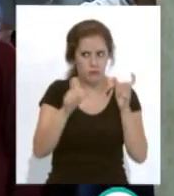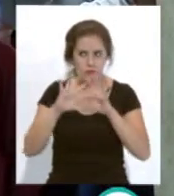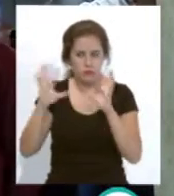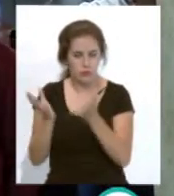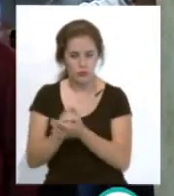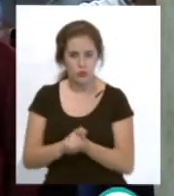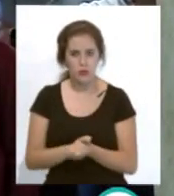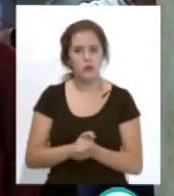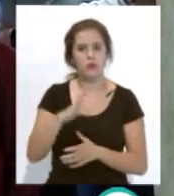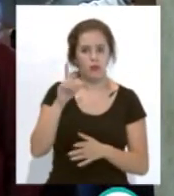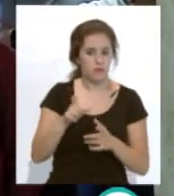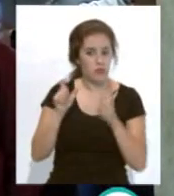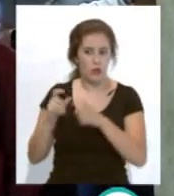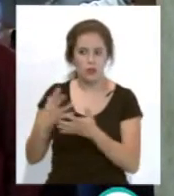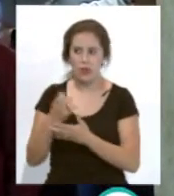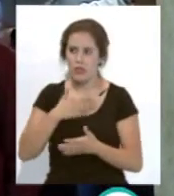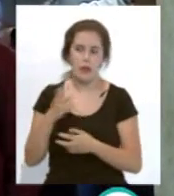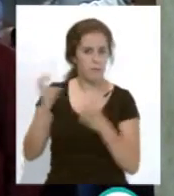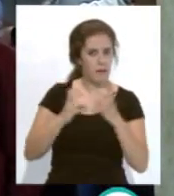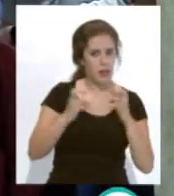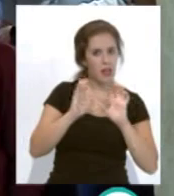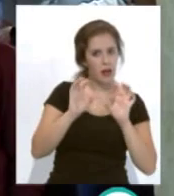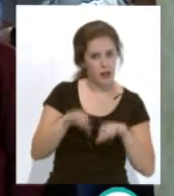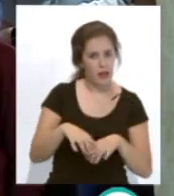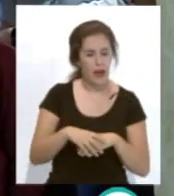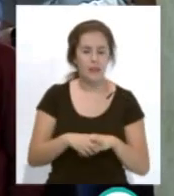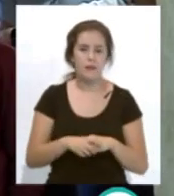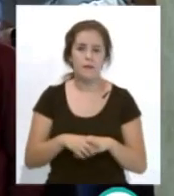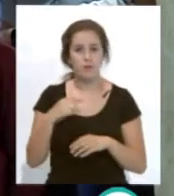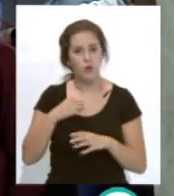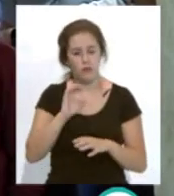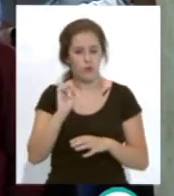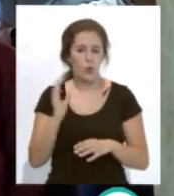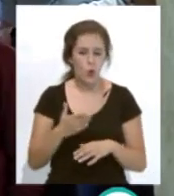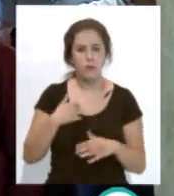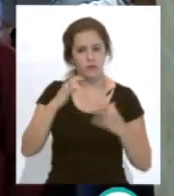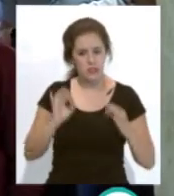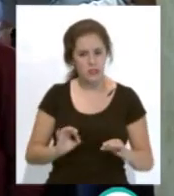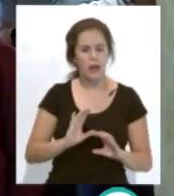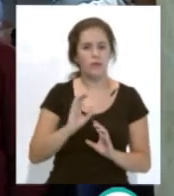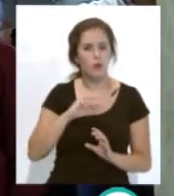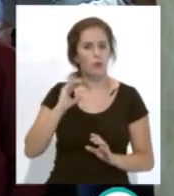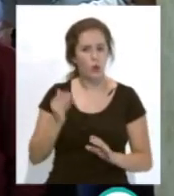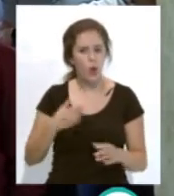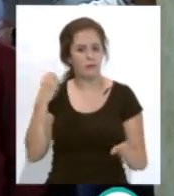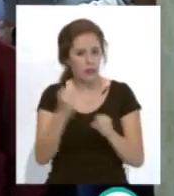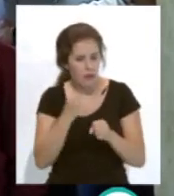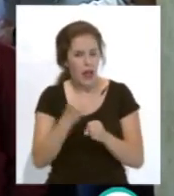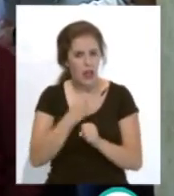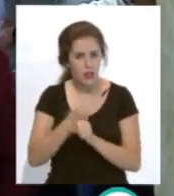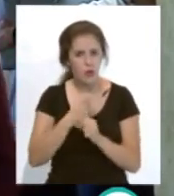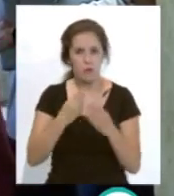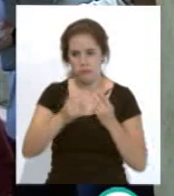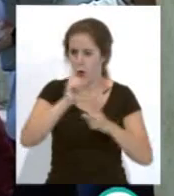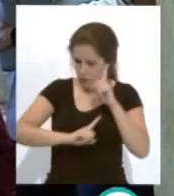hoy en día todo el mundo quiere venir al Cádiz, somos un club estable y somos un club que al final, trabajando con nuestros